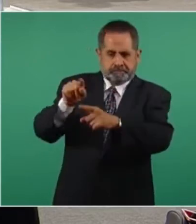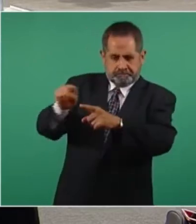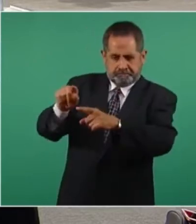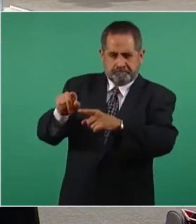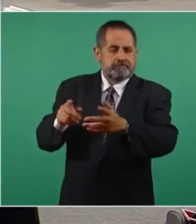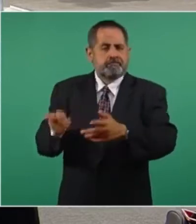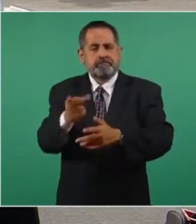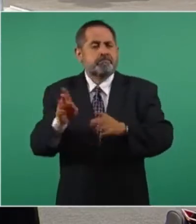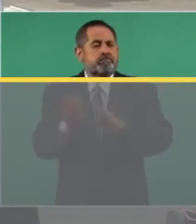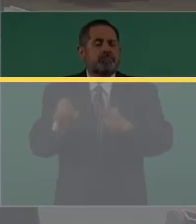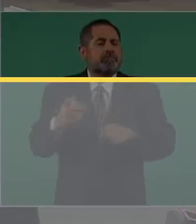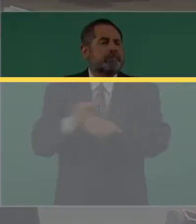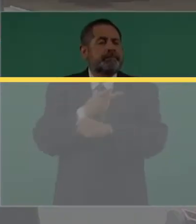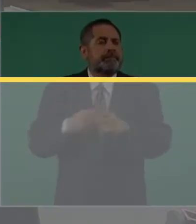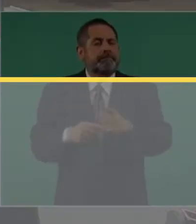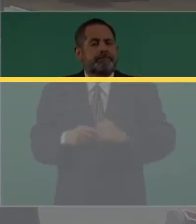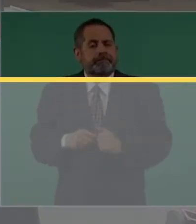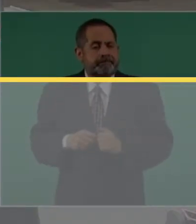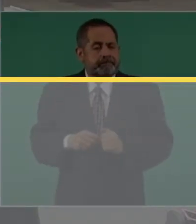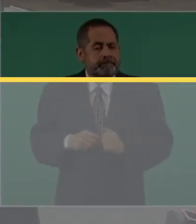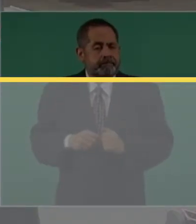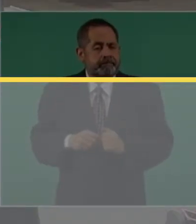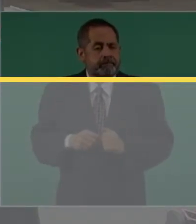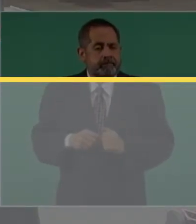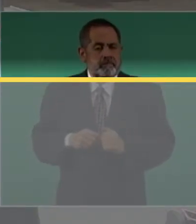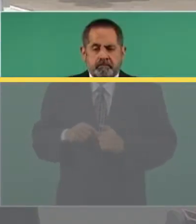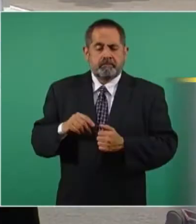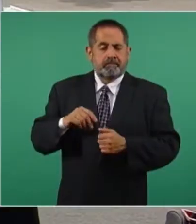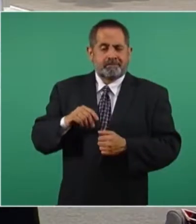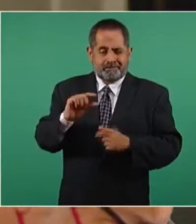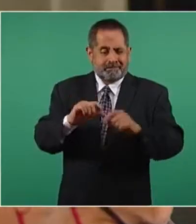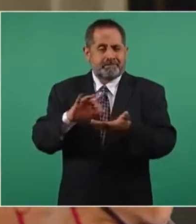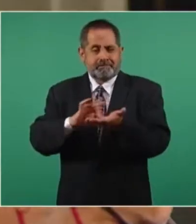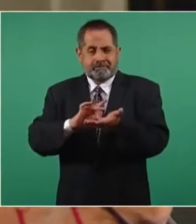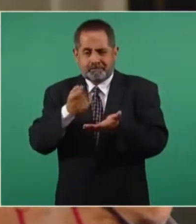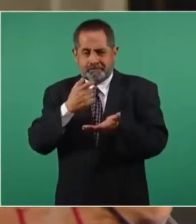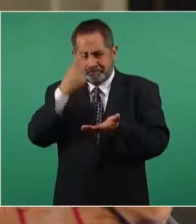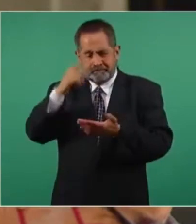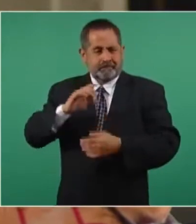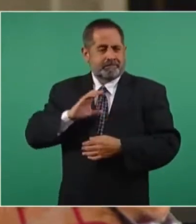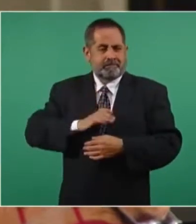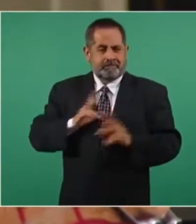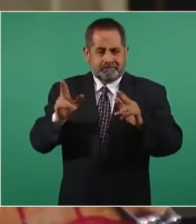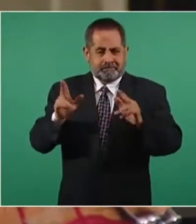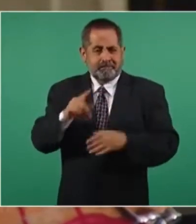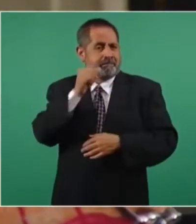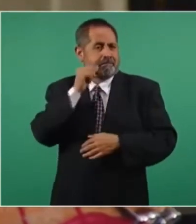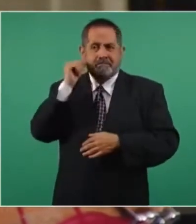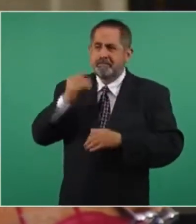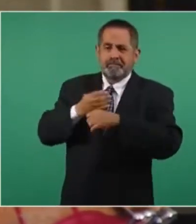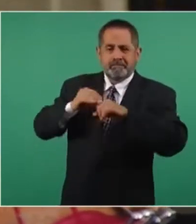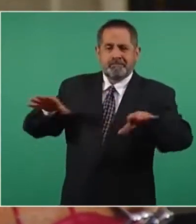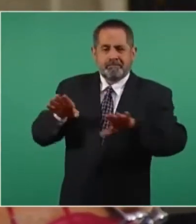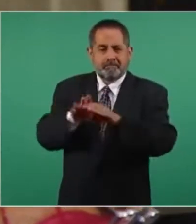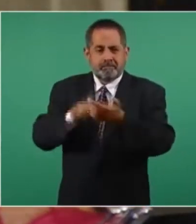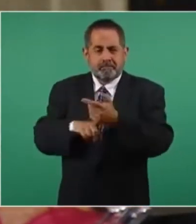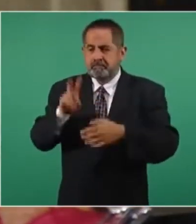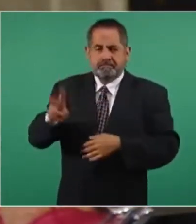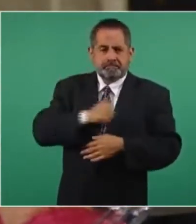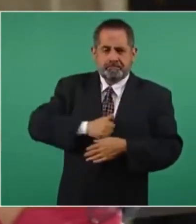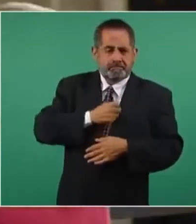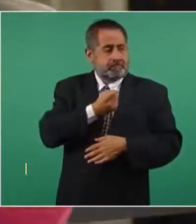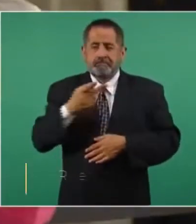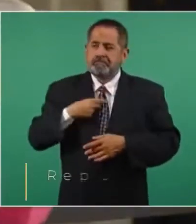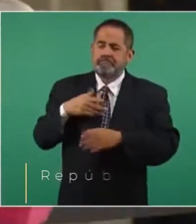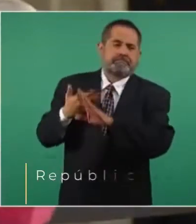¿Cómo está la recepción de los medicamentos oncológicos después del día de ayer que hubo estas declaraciones un tanto desafortunadas